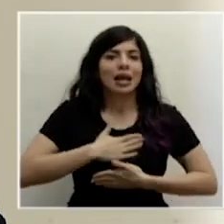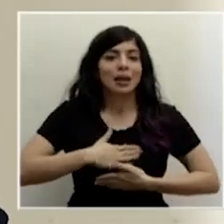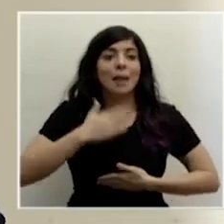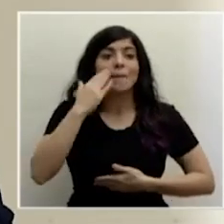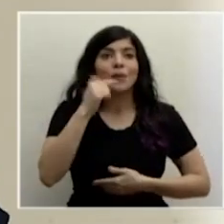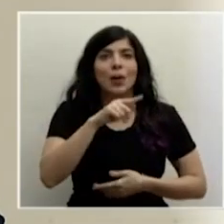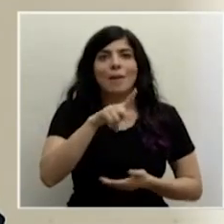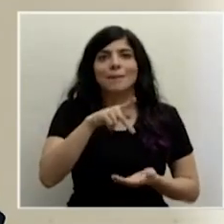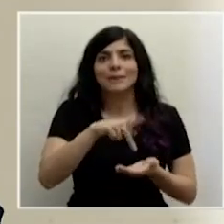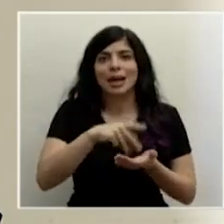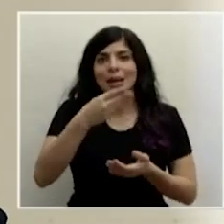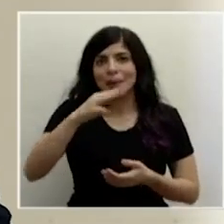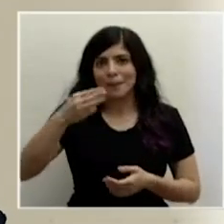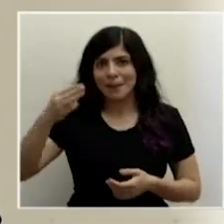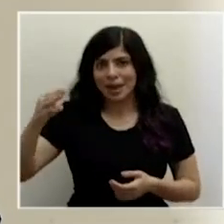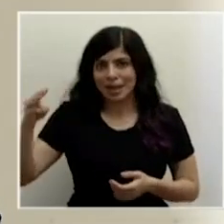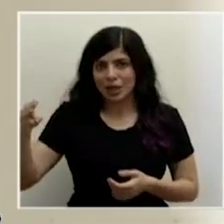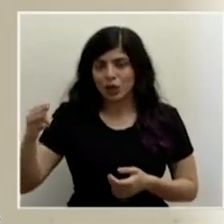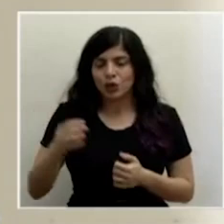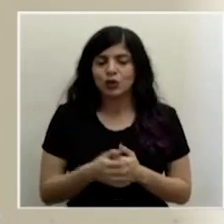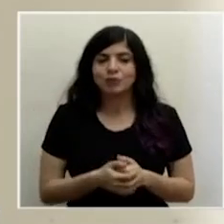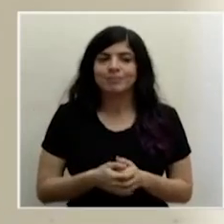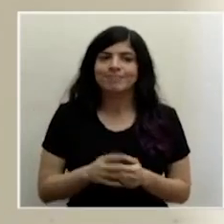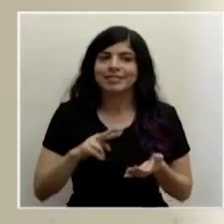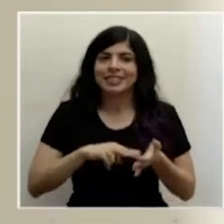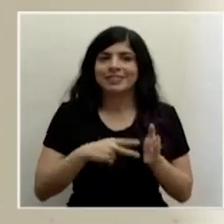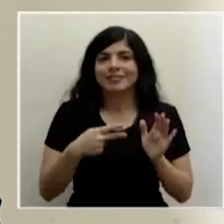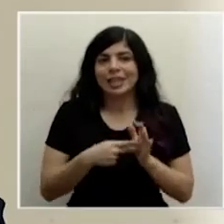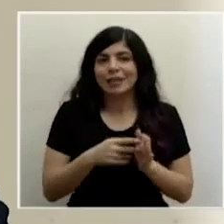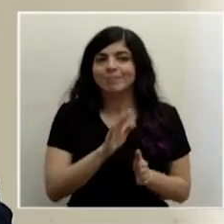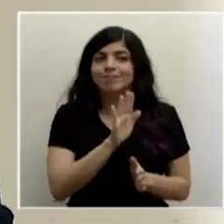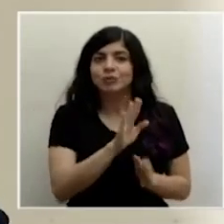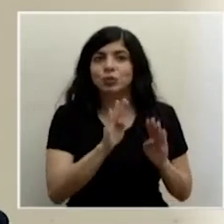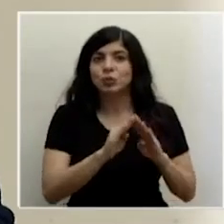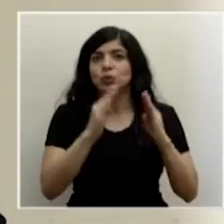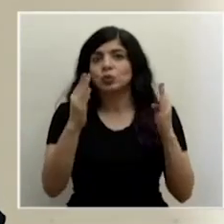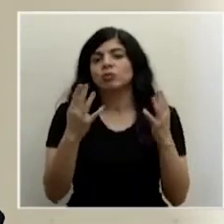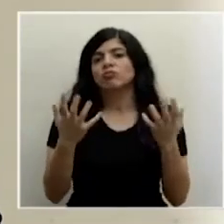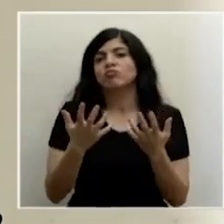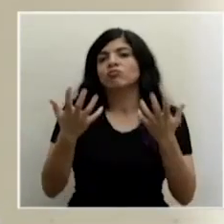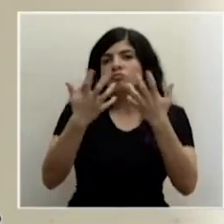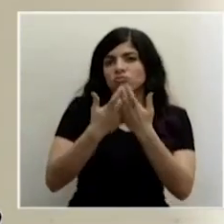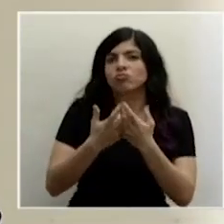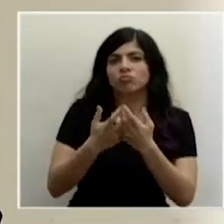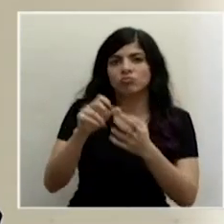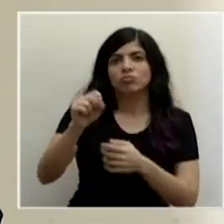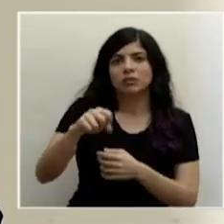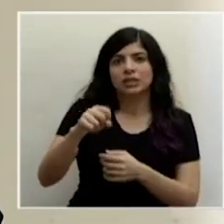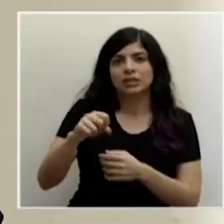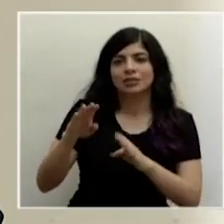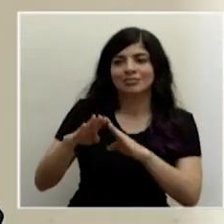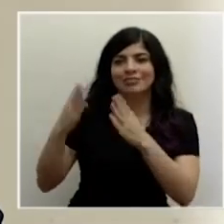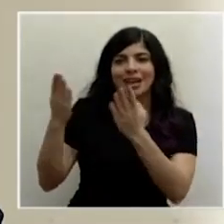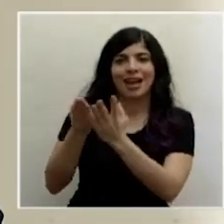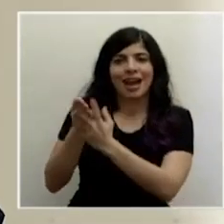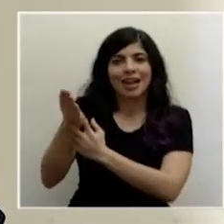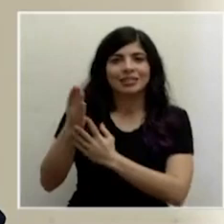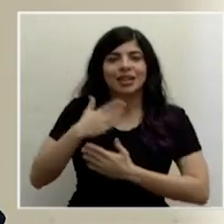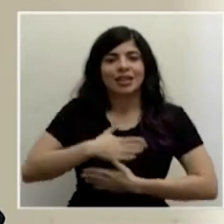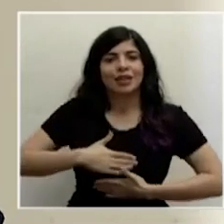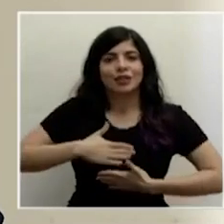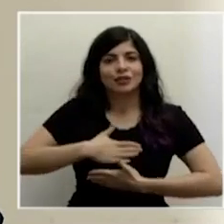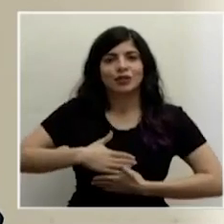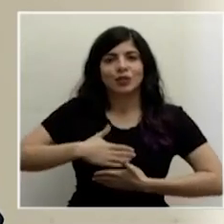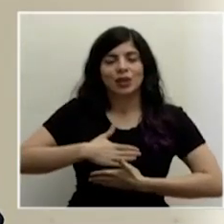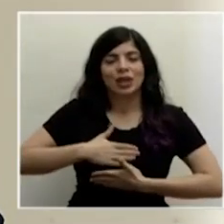marino y que por lo tanto su apertura es compatible con la apertura y el acceso y el disfrute